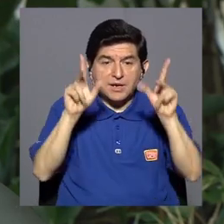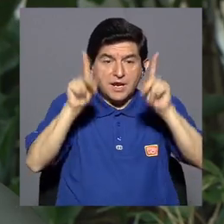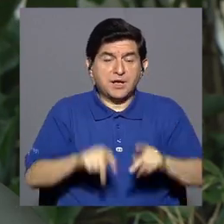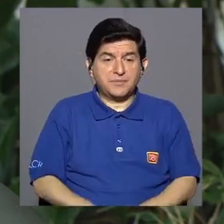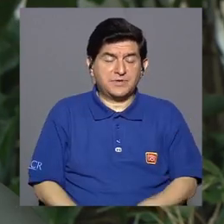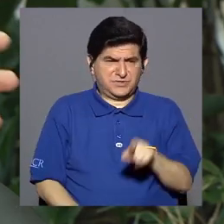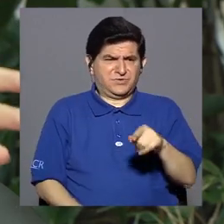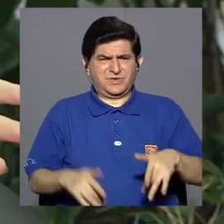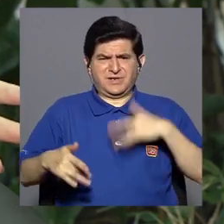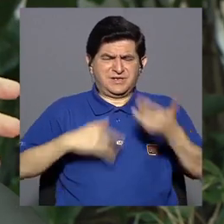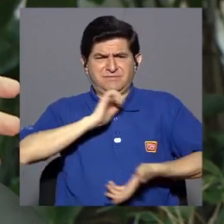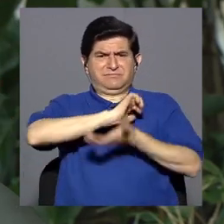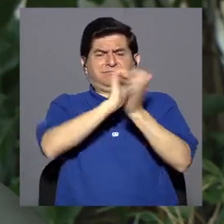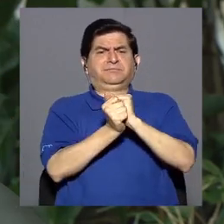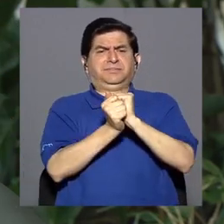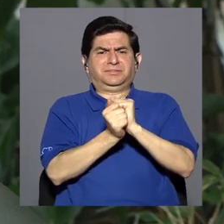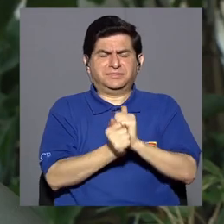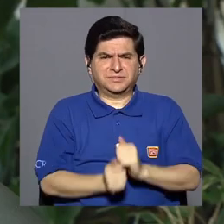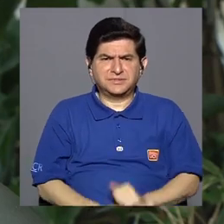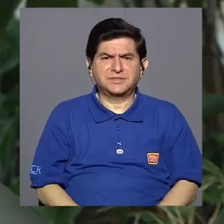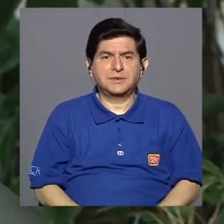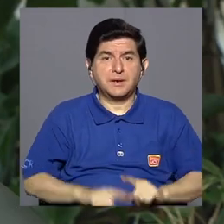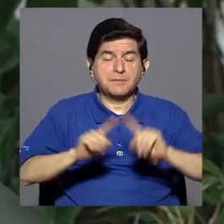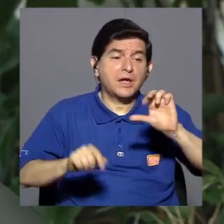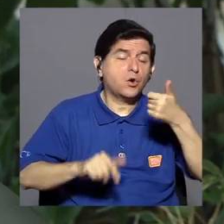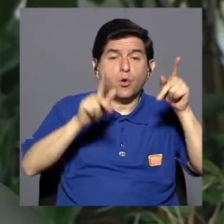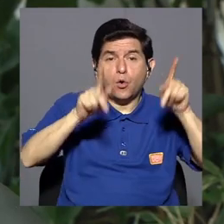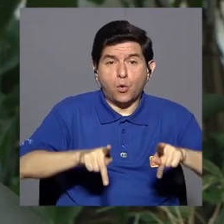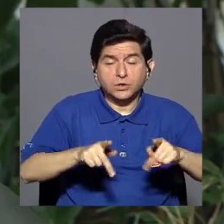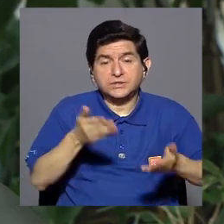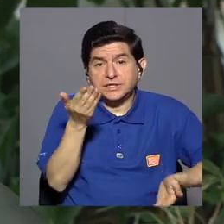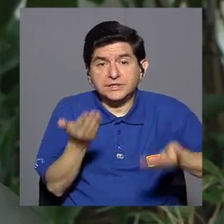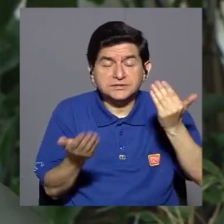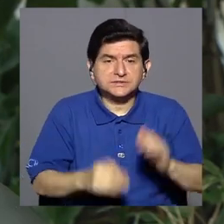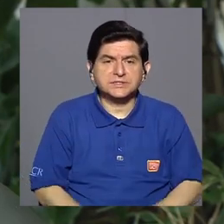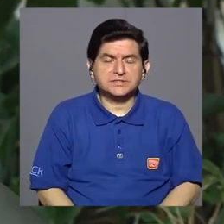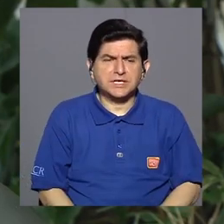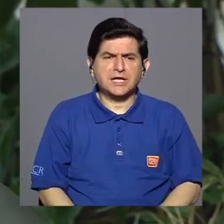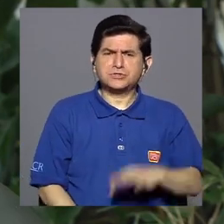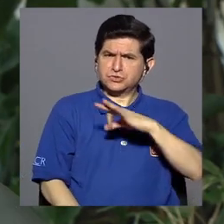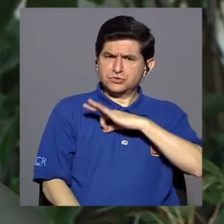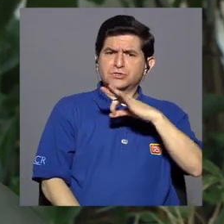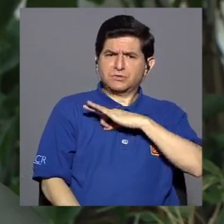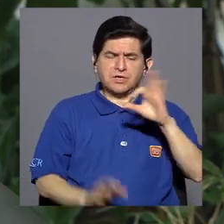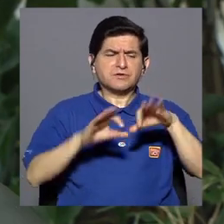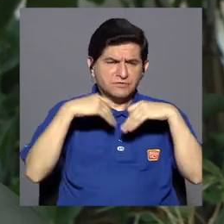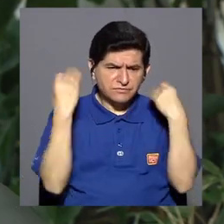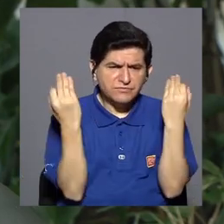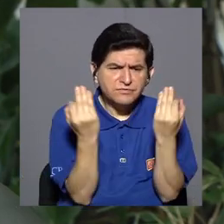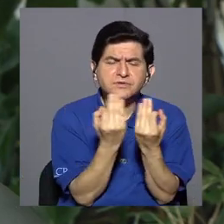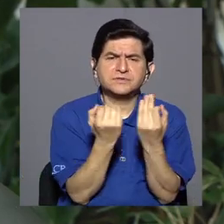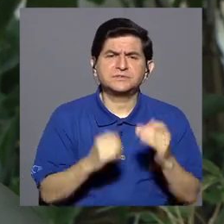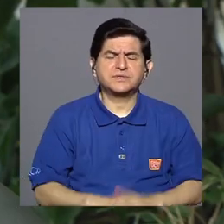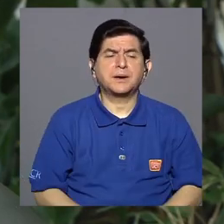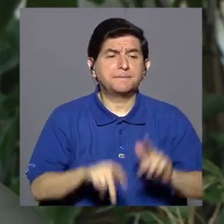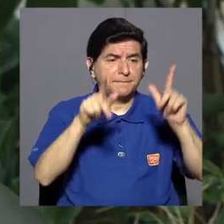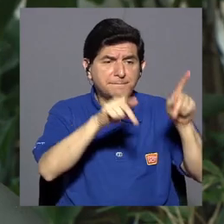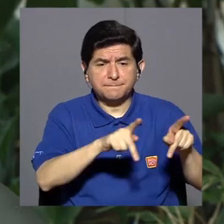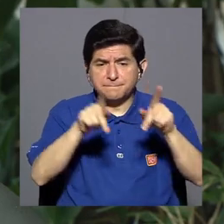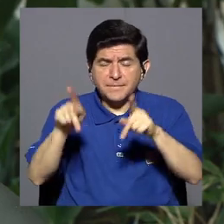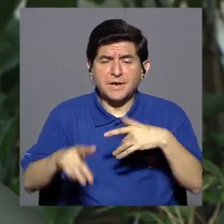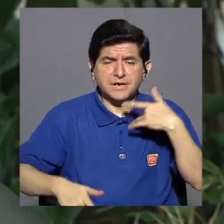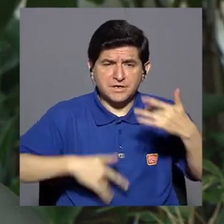paciente se va a alterar un poco más. Sin embargo, tenemos otros pacientes que se nutren muchísimo de la familia, que han sido